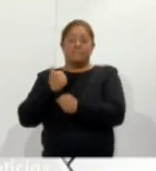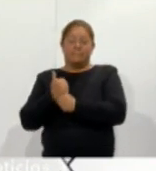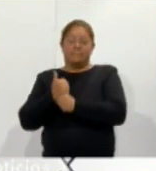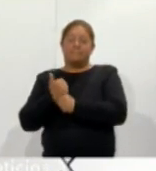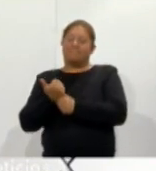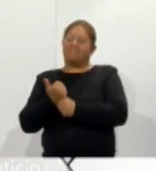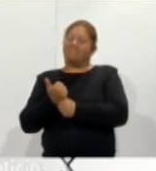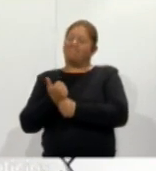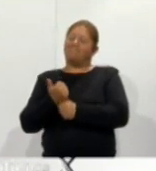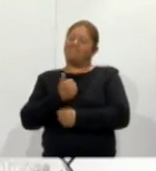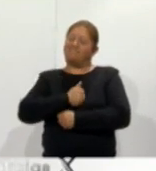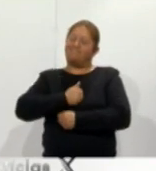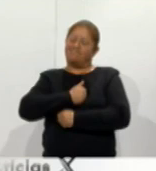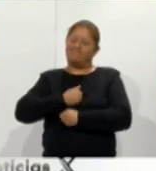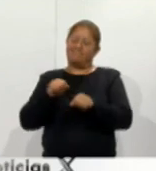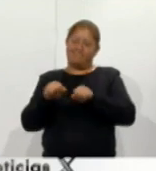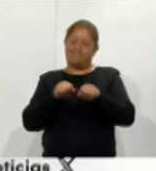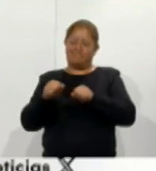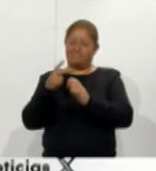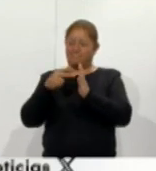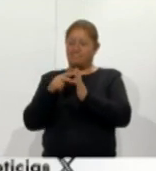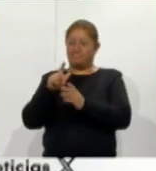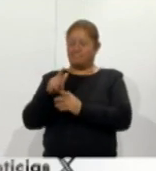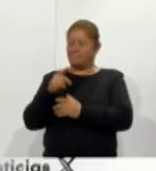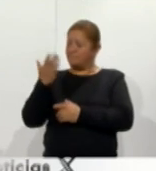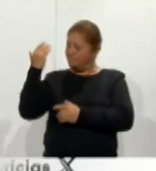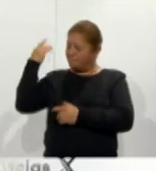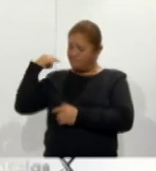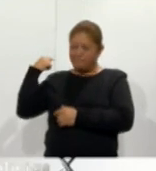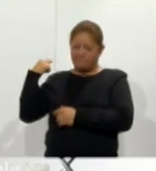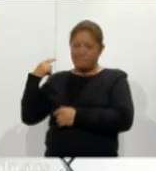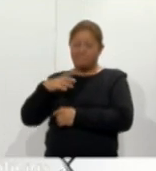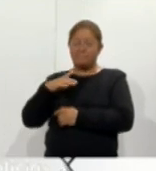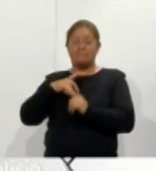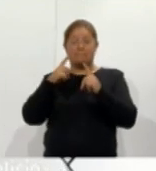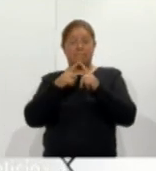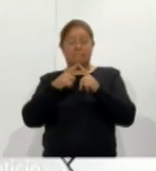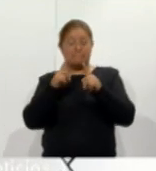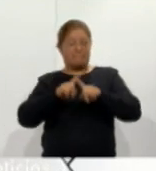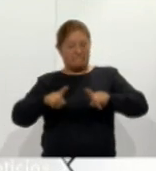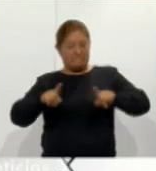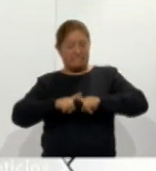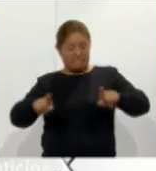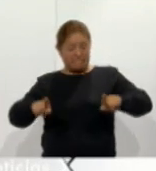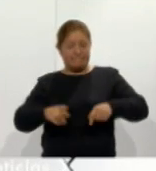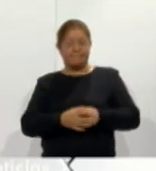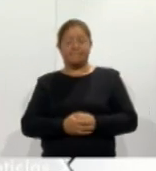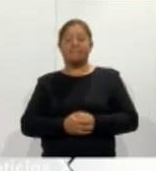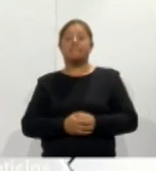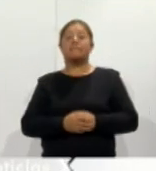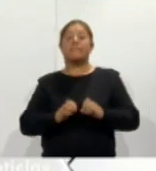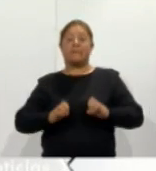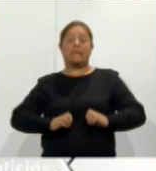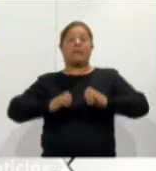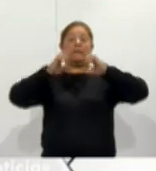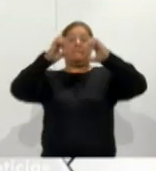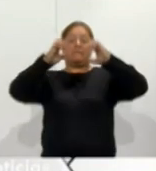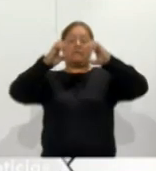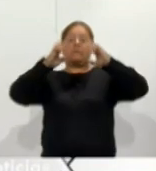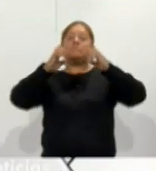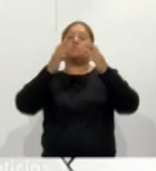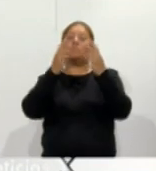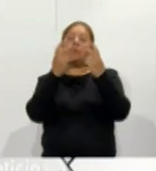lamentable sismo del dos mil diecisiete en donde diversos templos y pues varios edificaciones se vieron